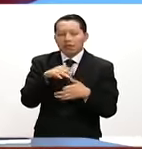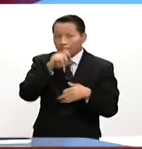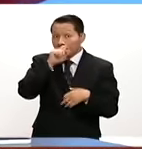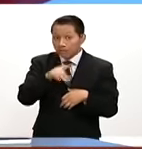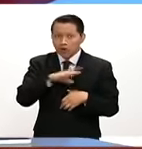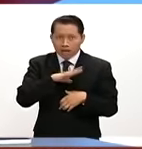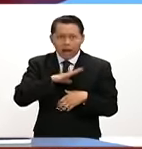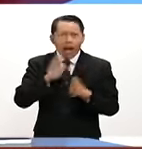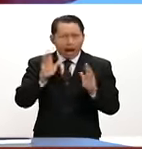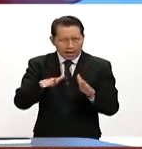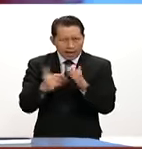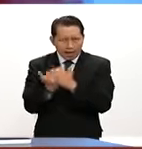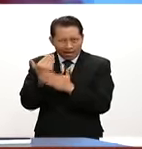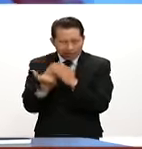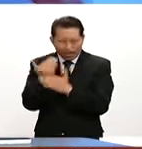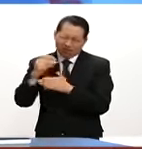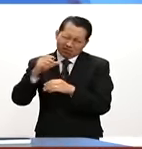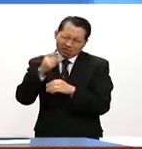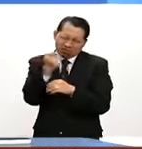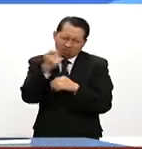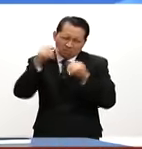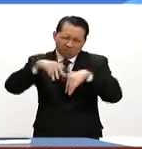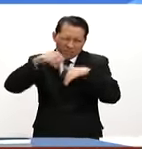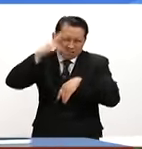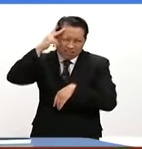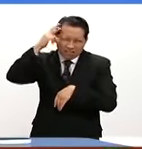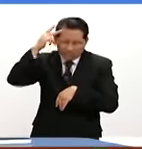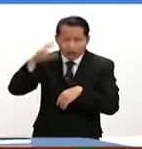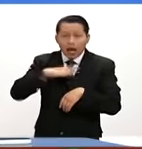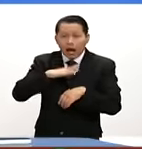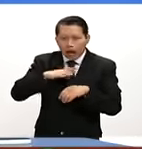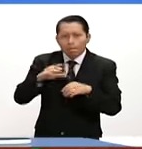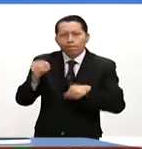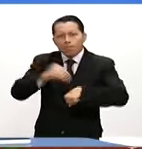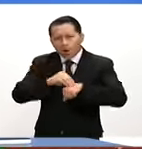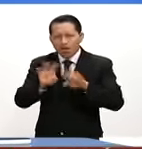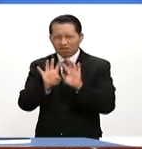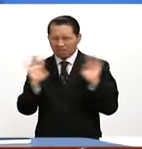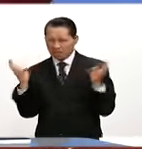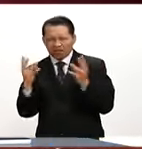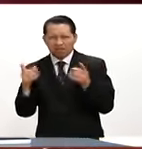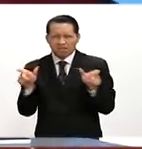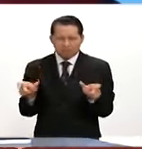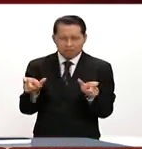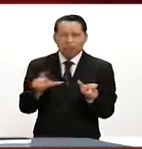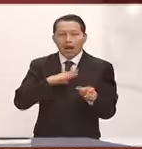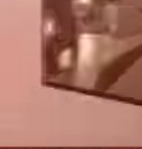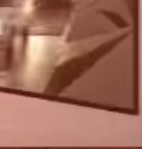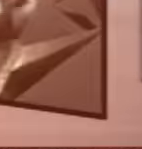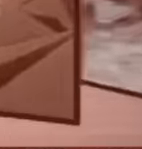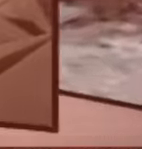hay elementos de la policía en estas mañanas, está lloviznando ahí en Bellas Artes, la gente irá llegando poco a poco. Vamos a nuestro resumen.